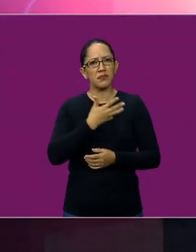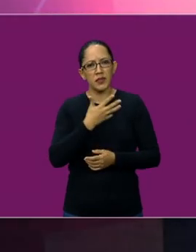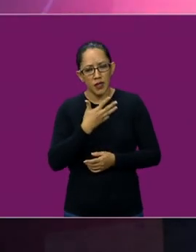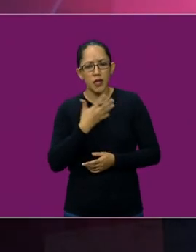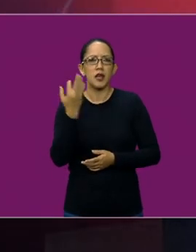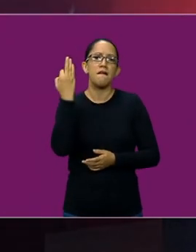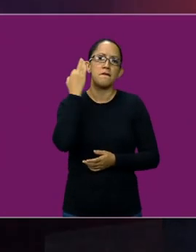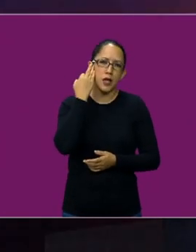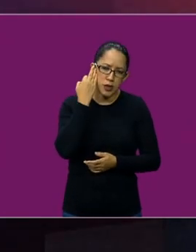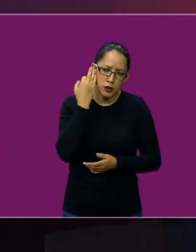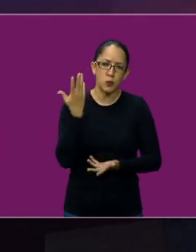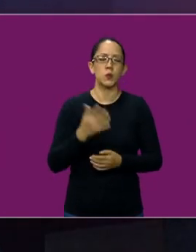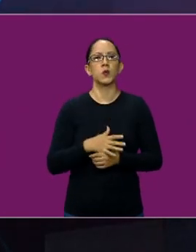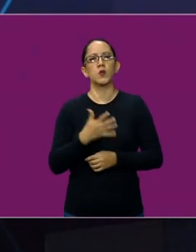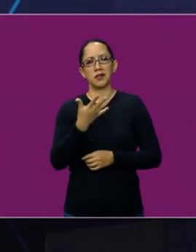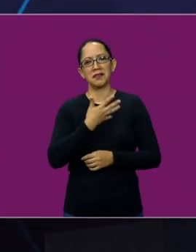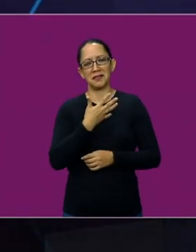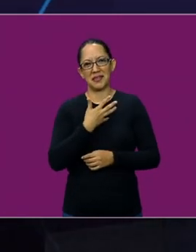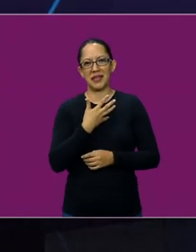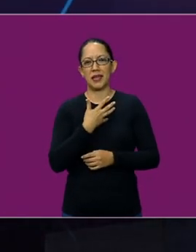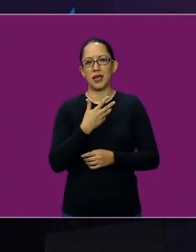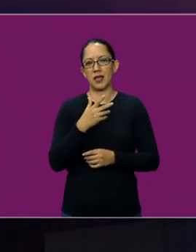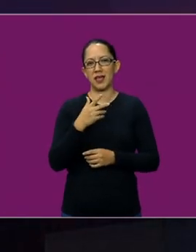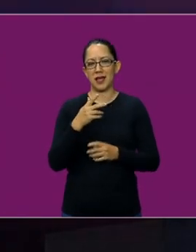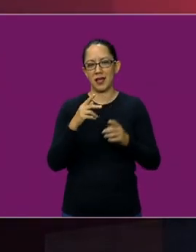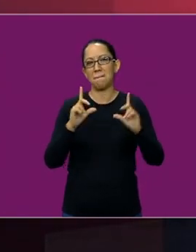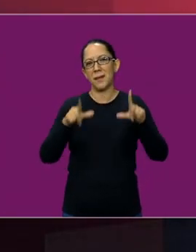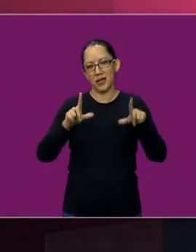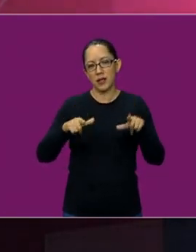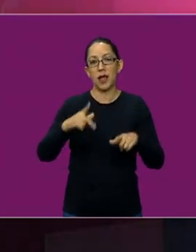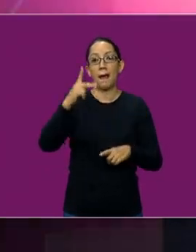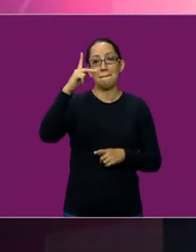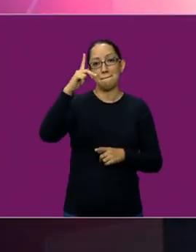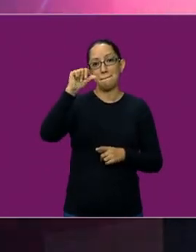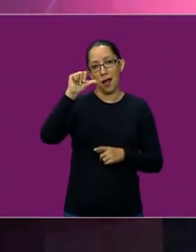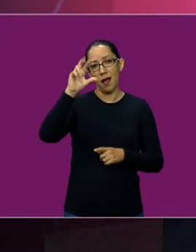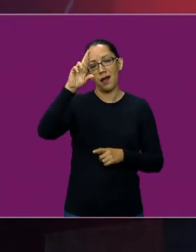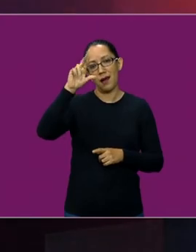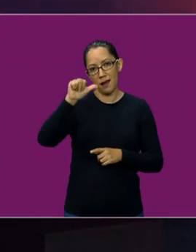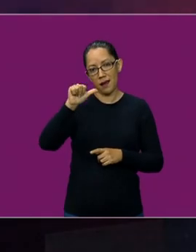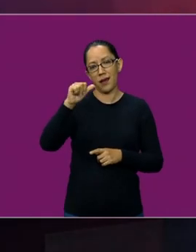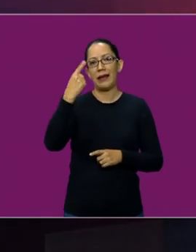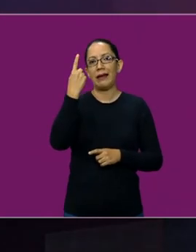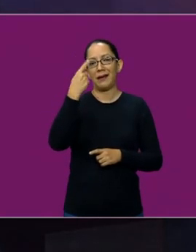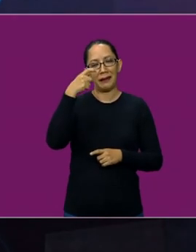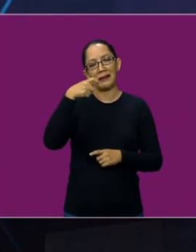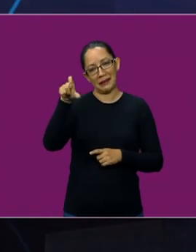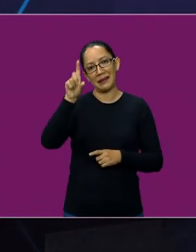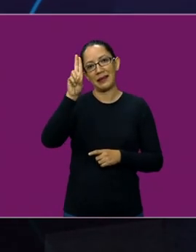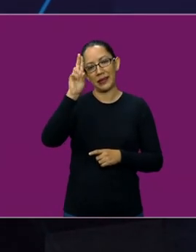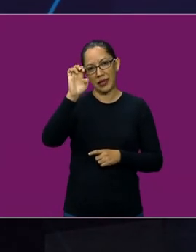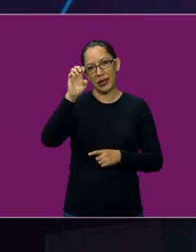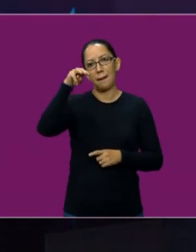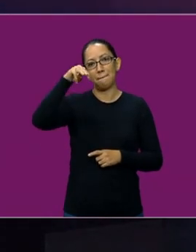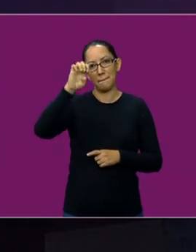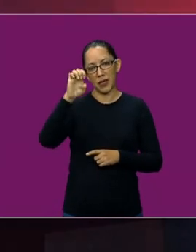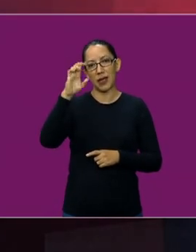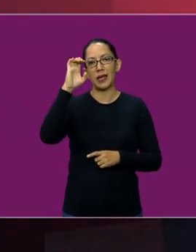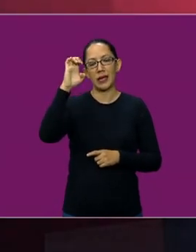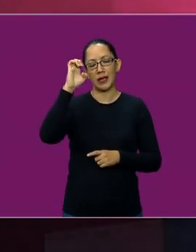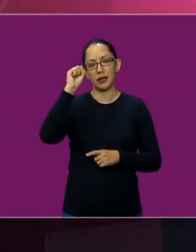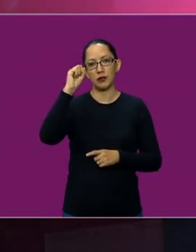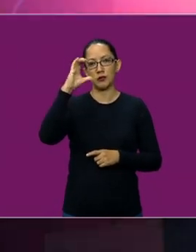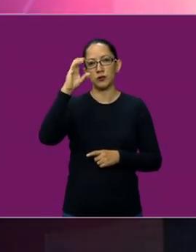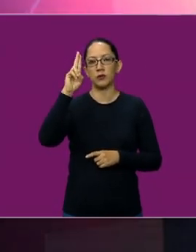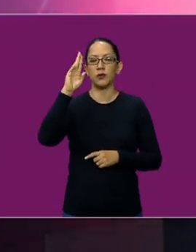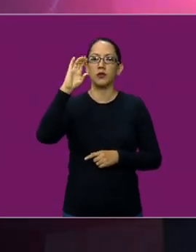digamos, de la asociación, que es para que me escuches Mírame. Ahí se llama. Corrido, para que me escuches Mírame, en Facebook,